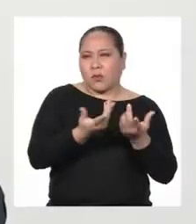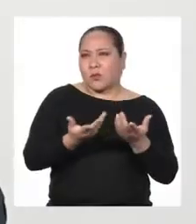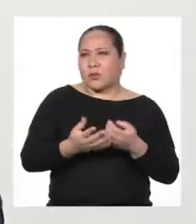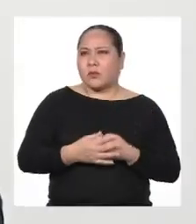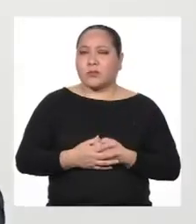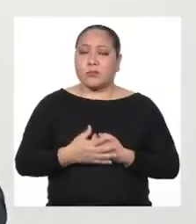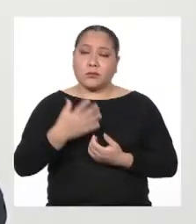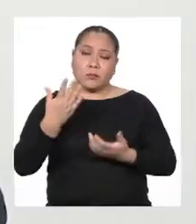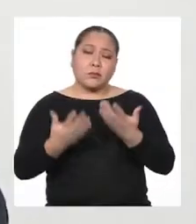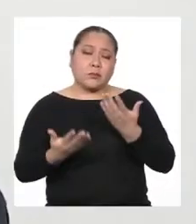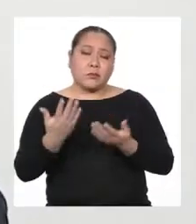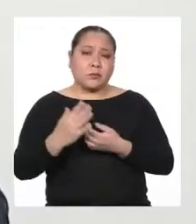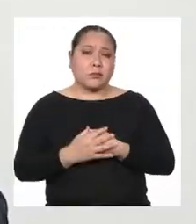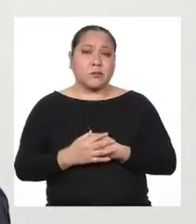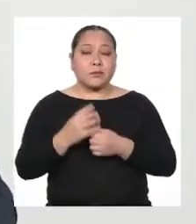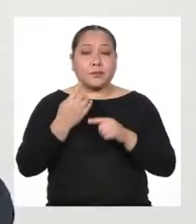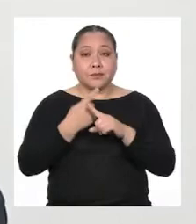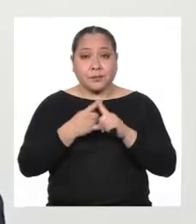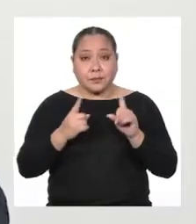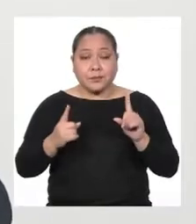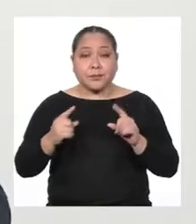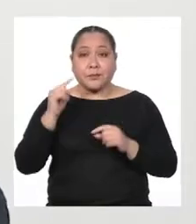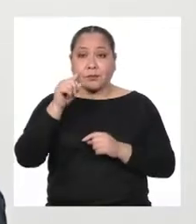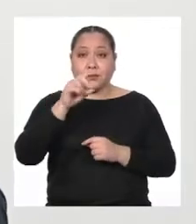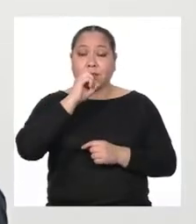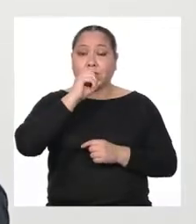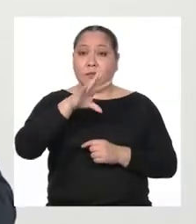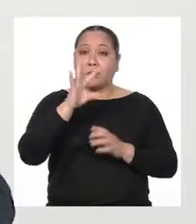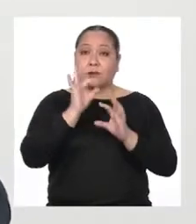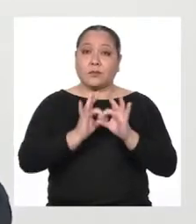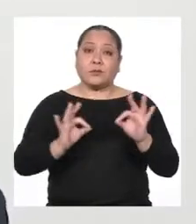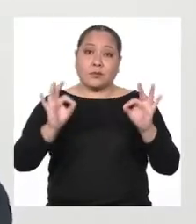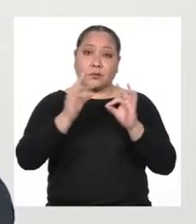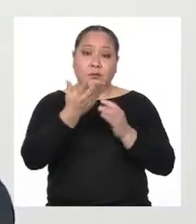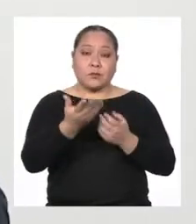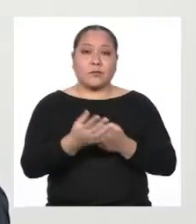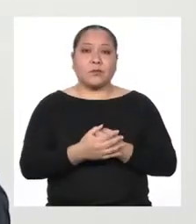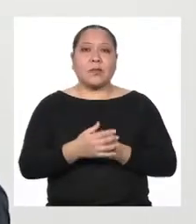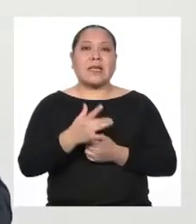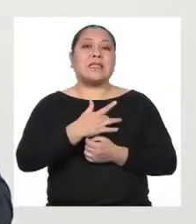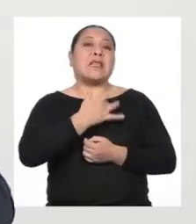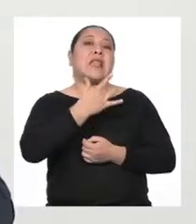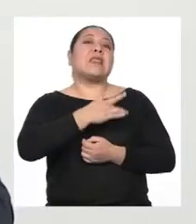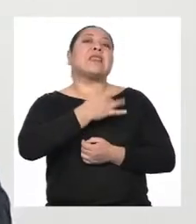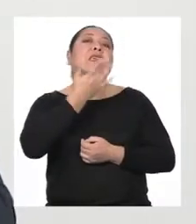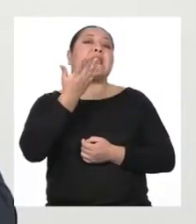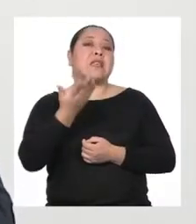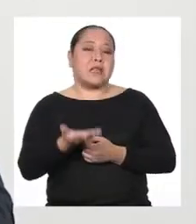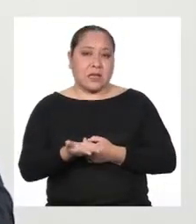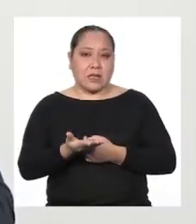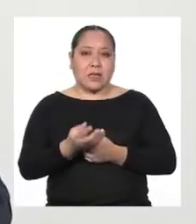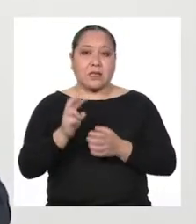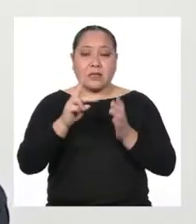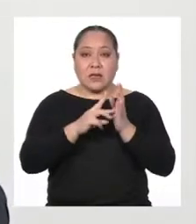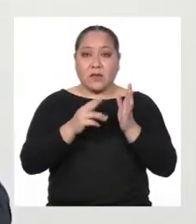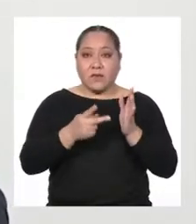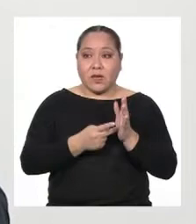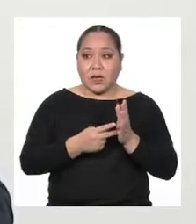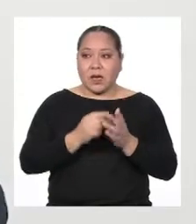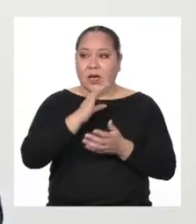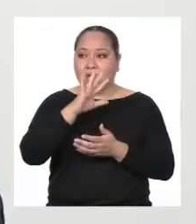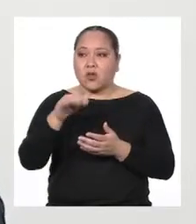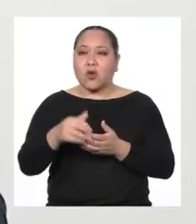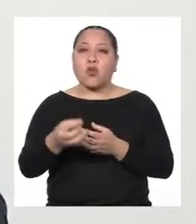Puede ser Sin embargo, has dicho algo clave Es por sentir que Eso quiere decir que todo